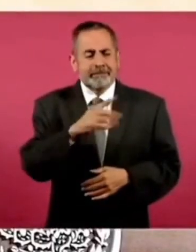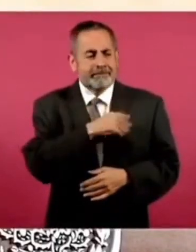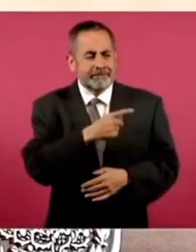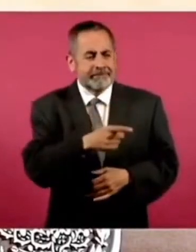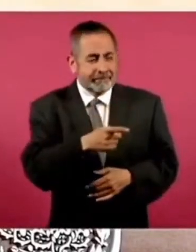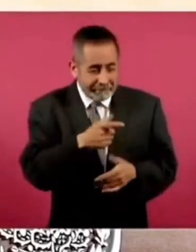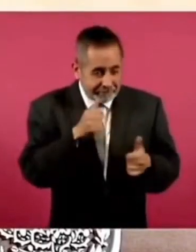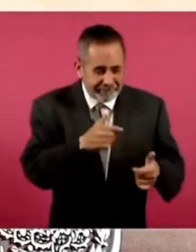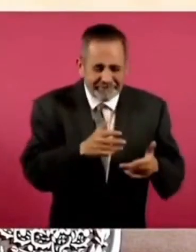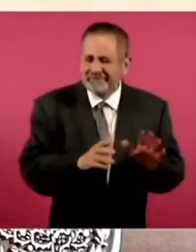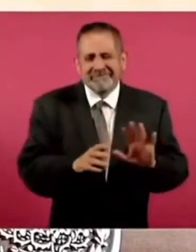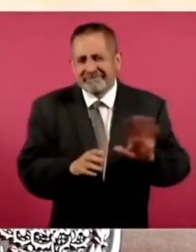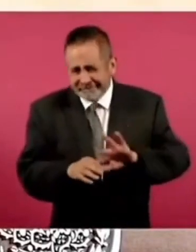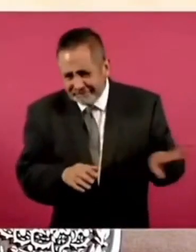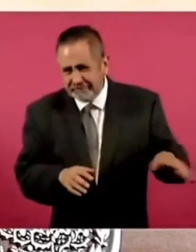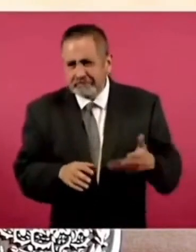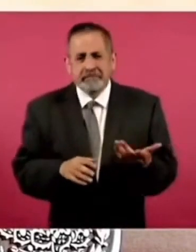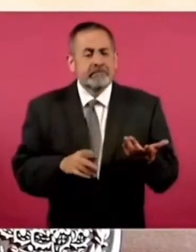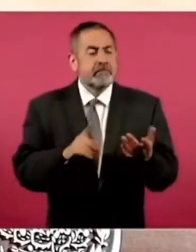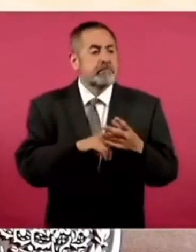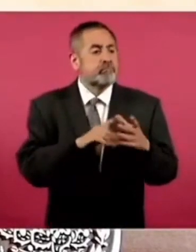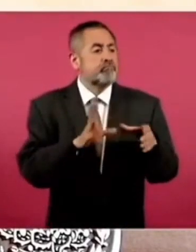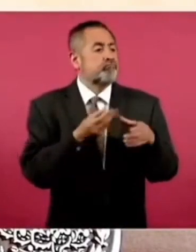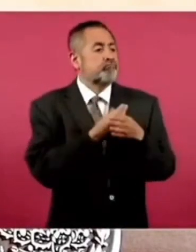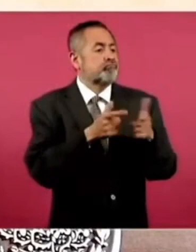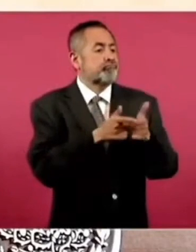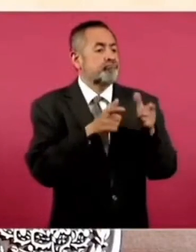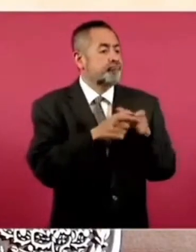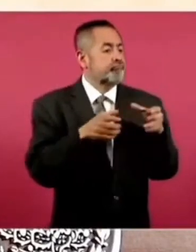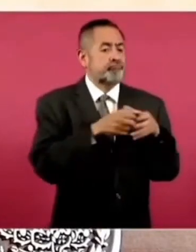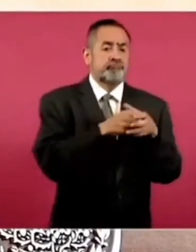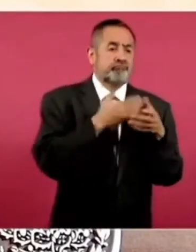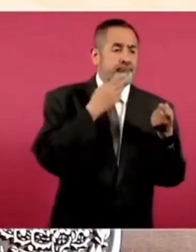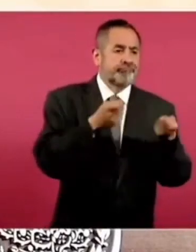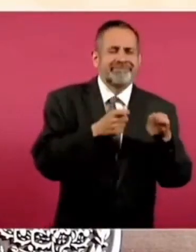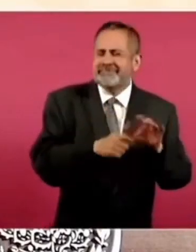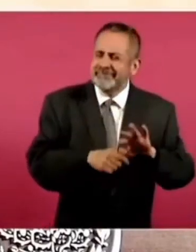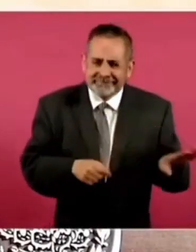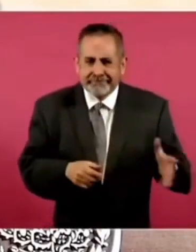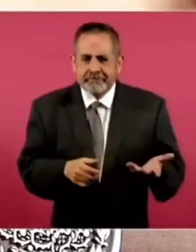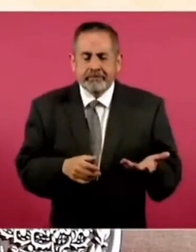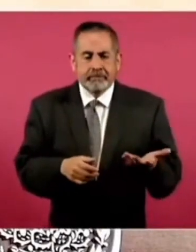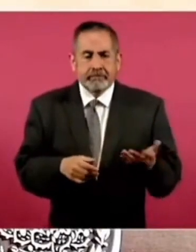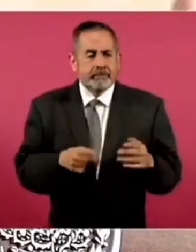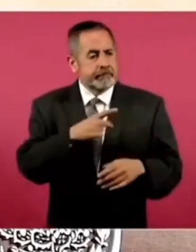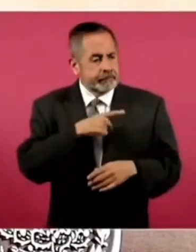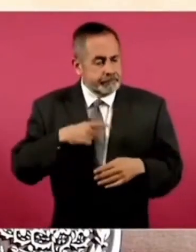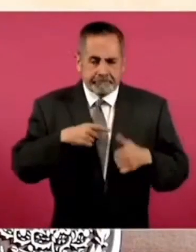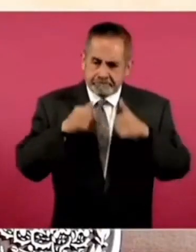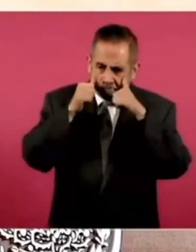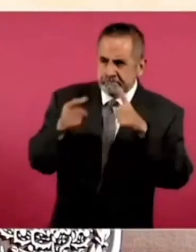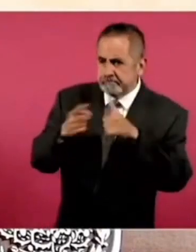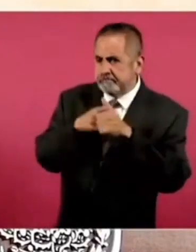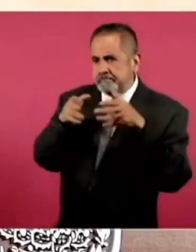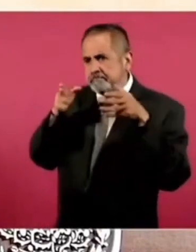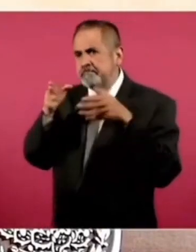Y a los integrantes. De la oligarquía. Si se deben al pueblo.